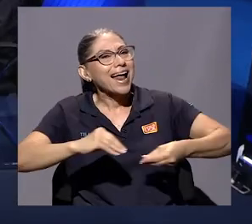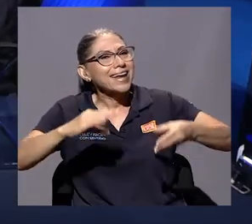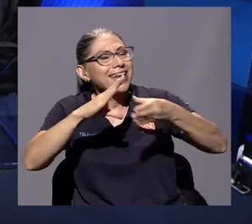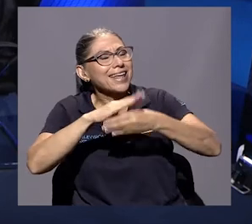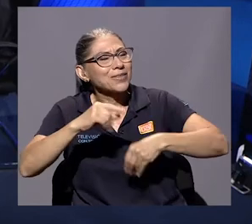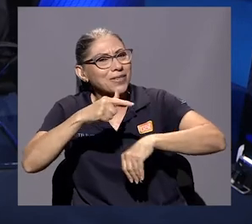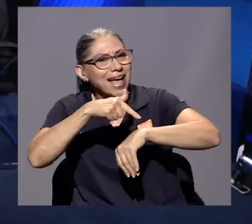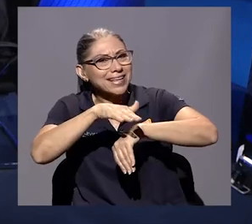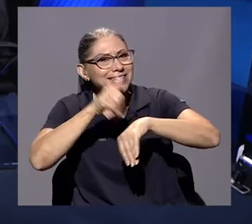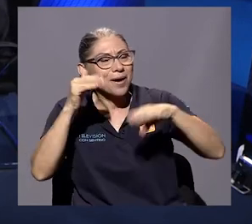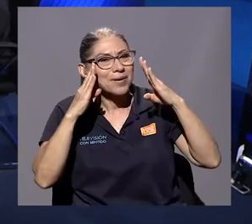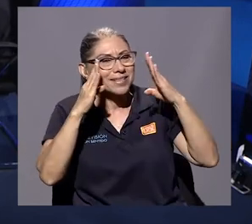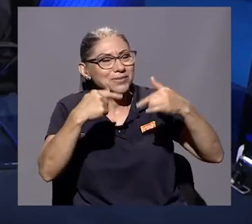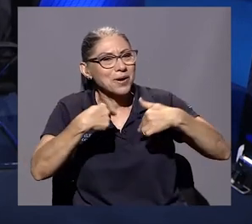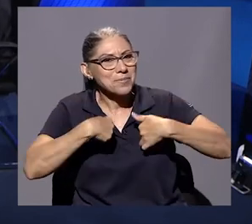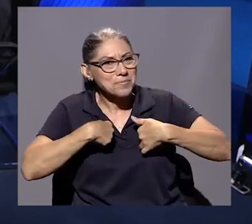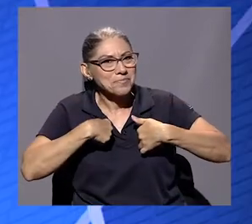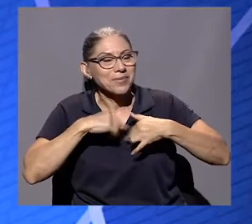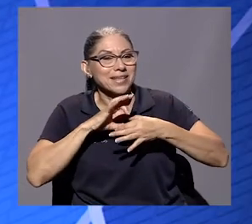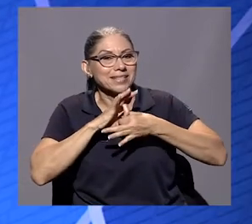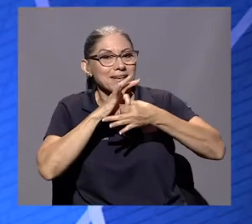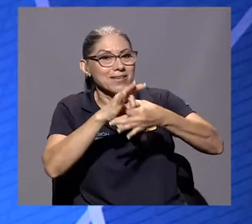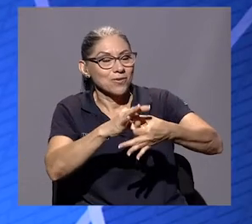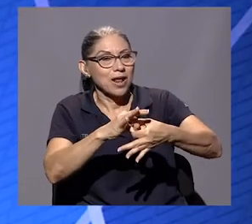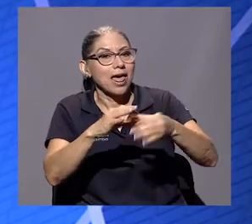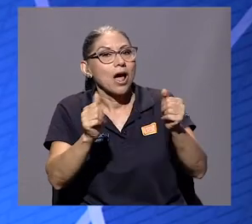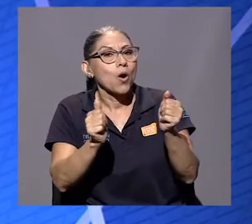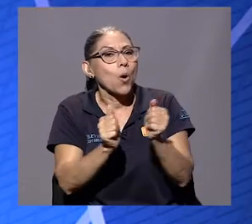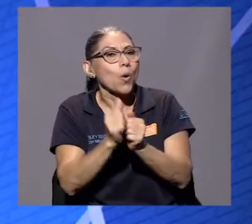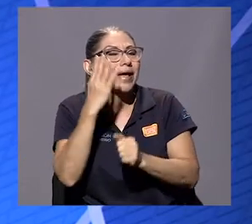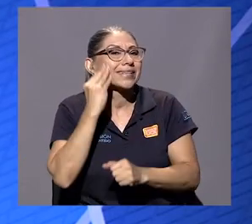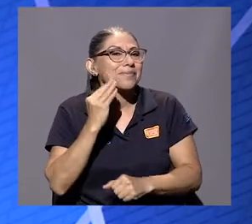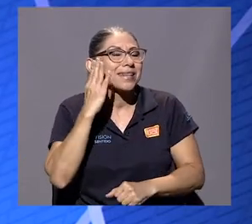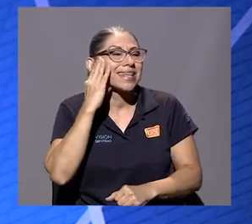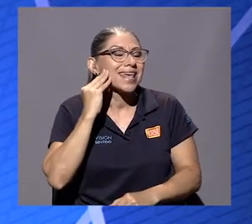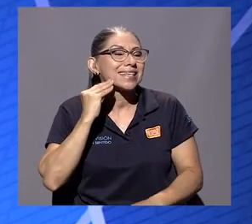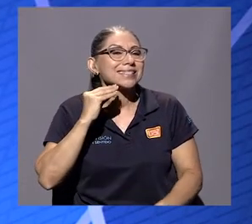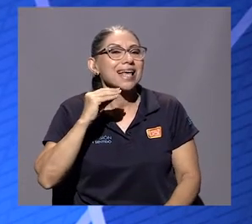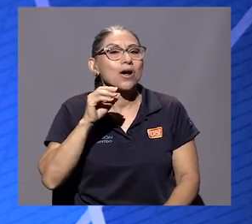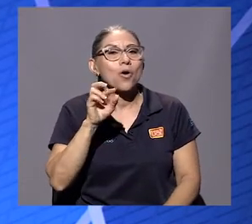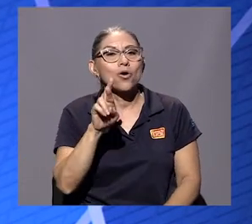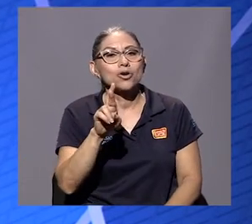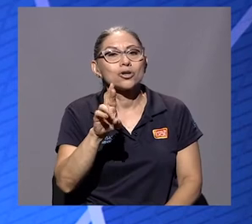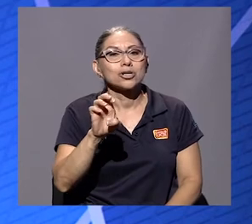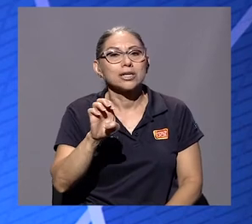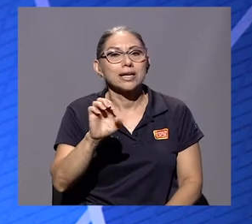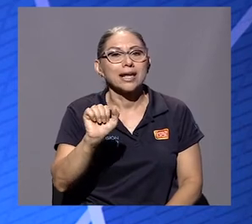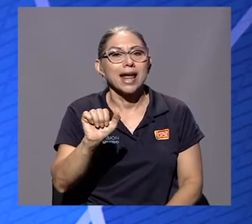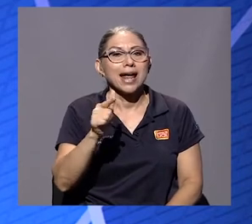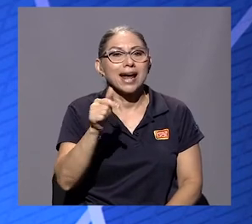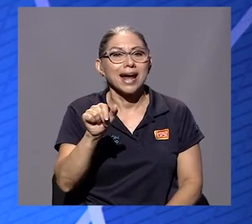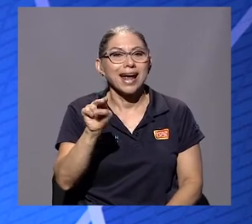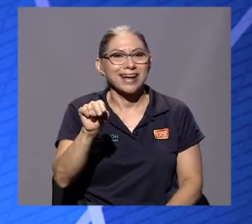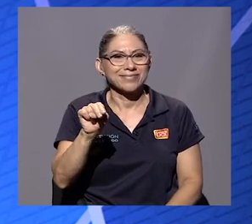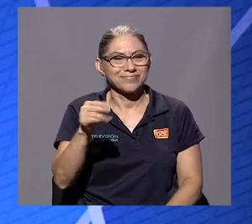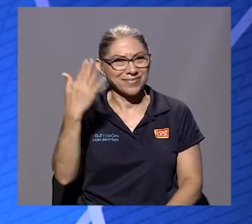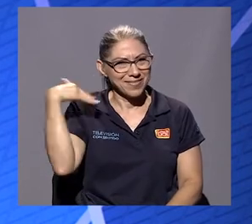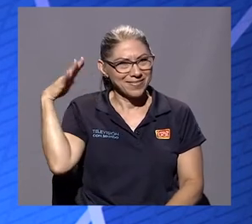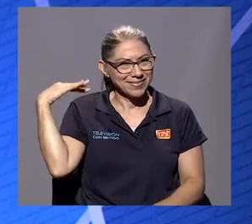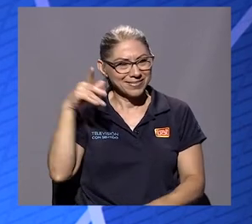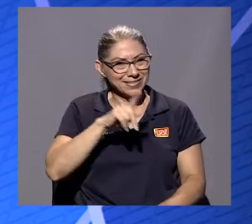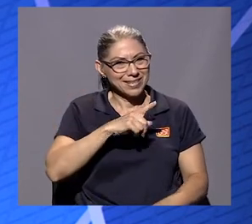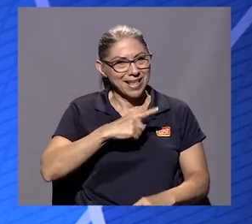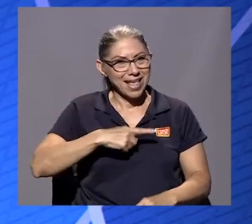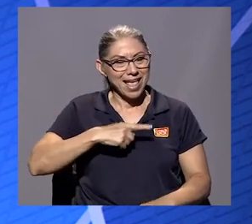me llama mucho la atención, está vinculada a una experiencia con Regan, y específicamente en el texto, usted